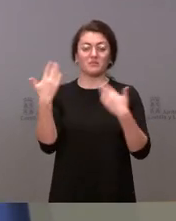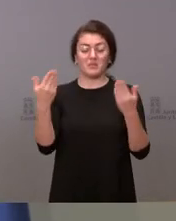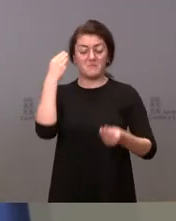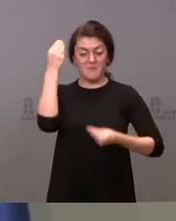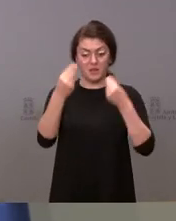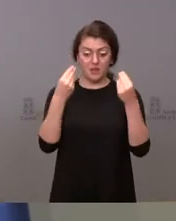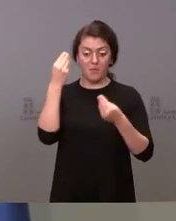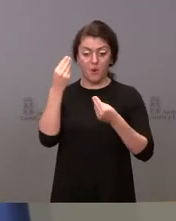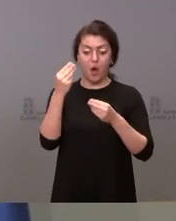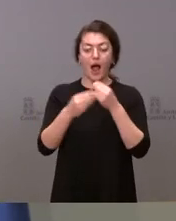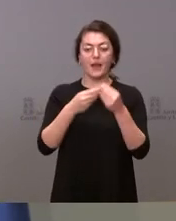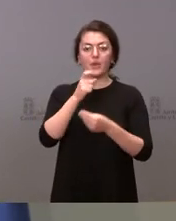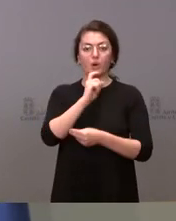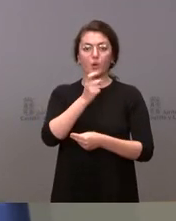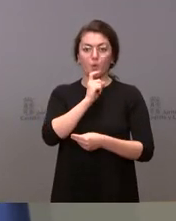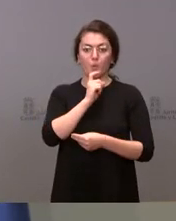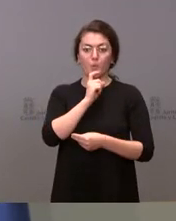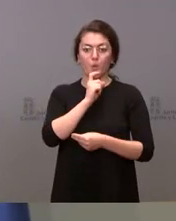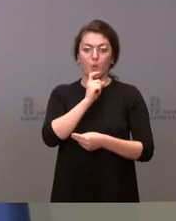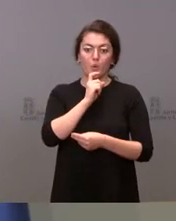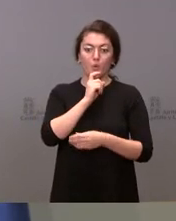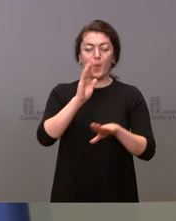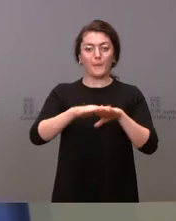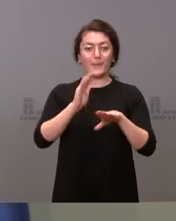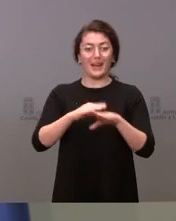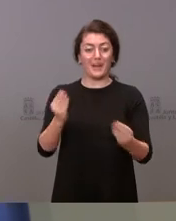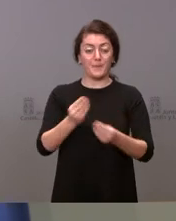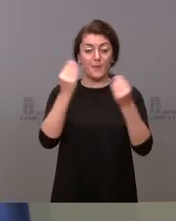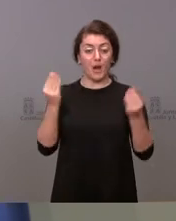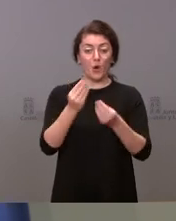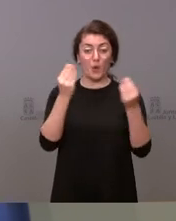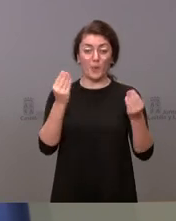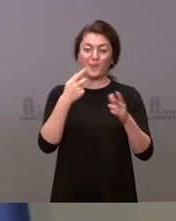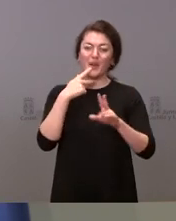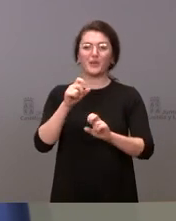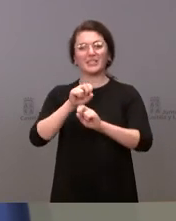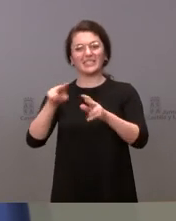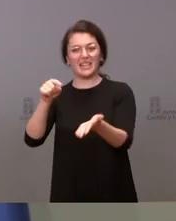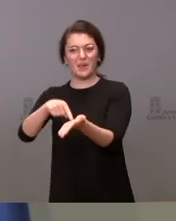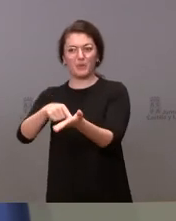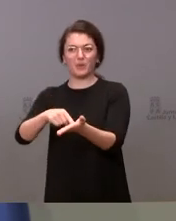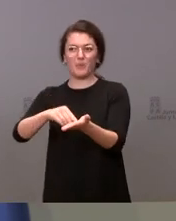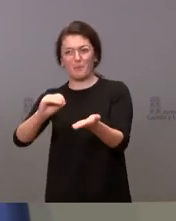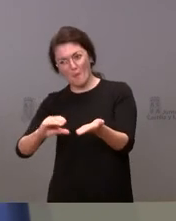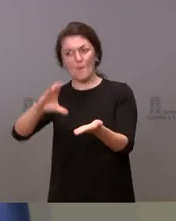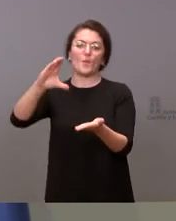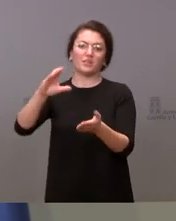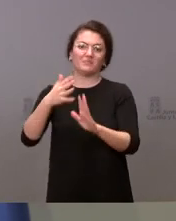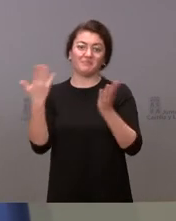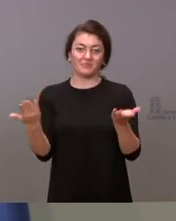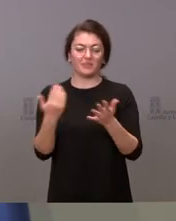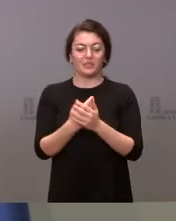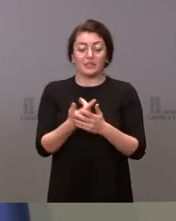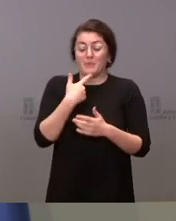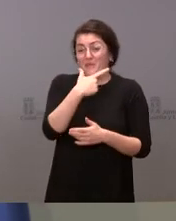en el momento actual sin retocar la fiscalidad. Pero claro, es lo más fácil. Digo, usted quiere más dinero,